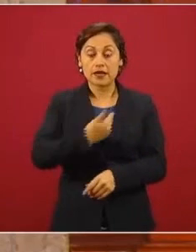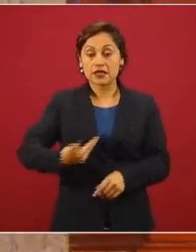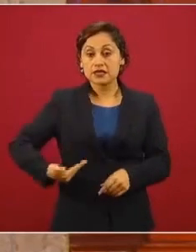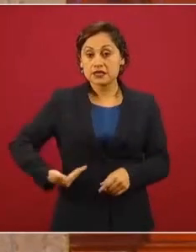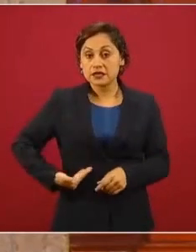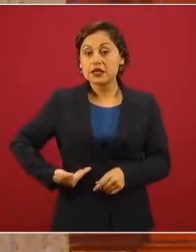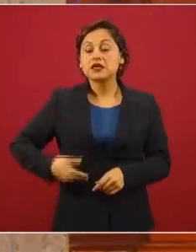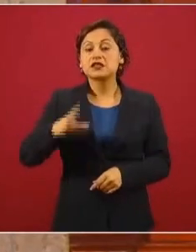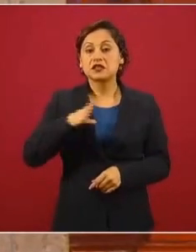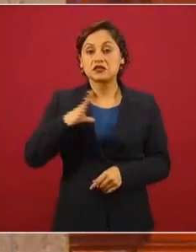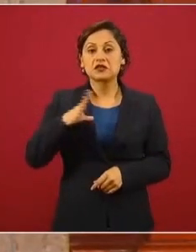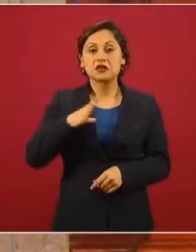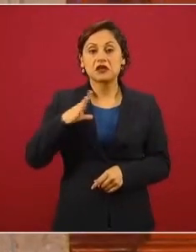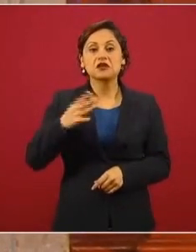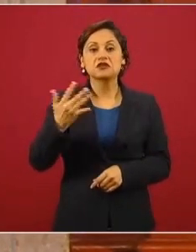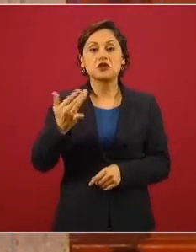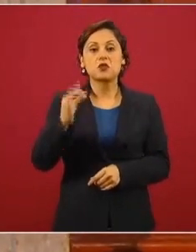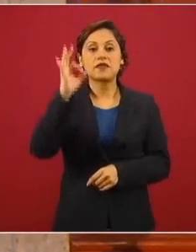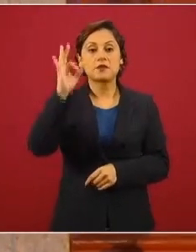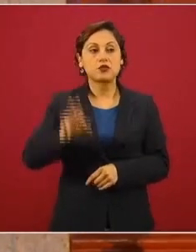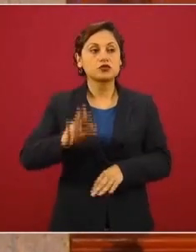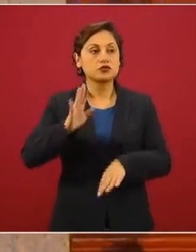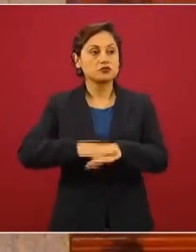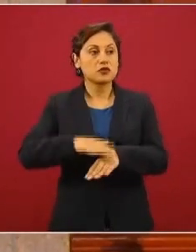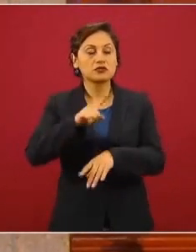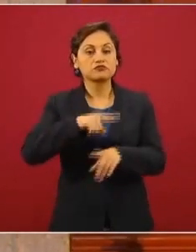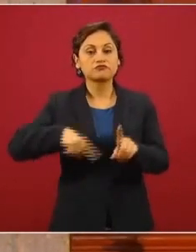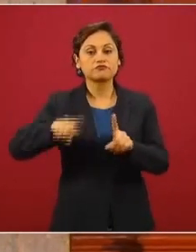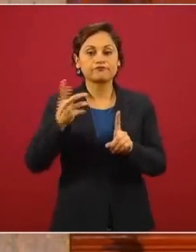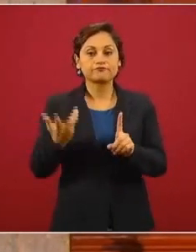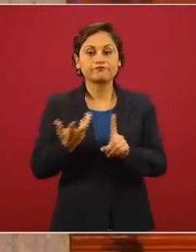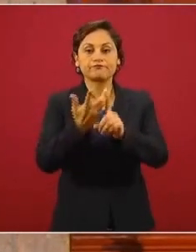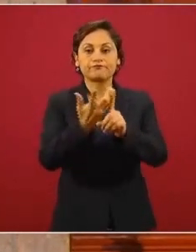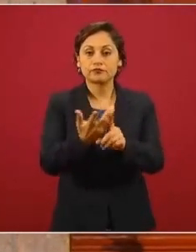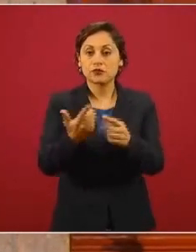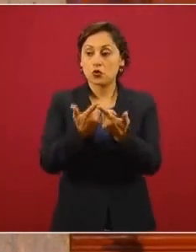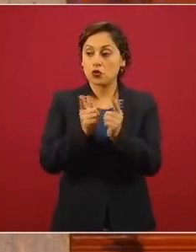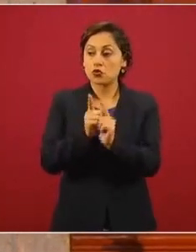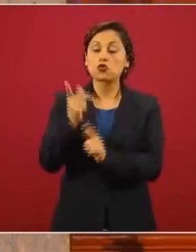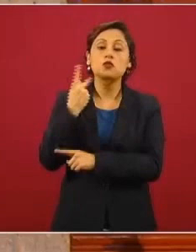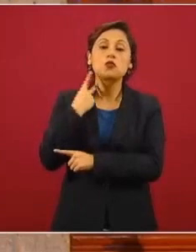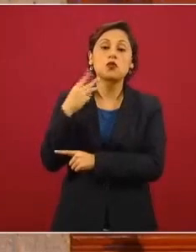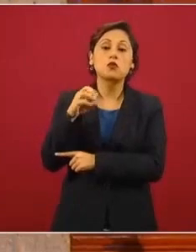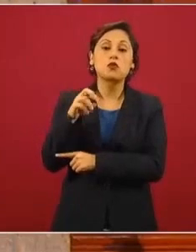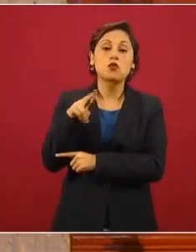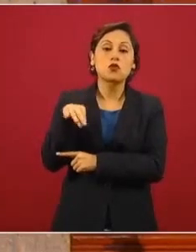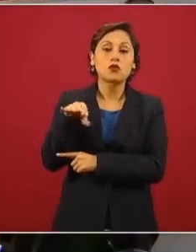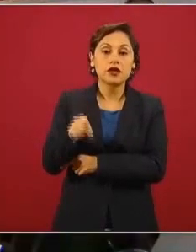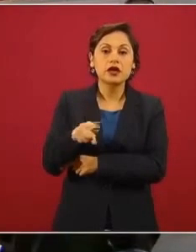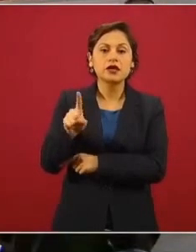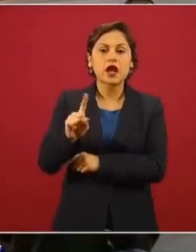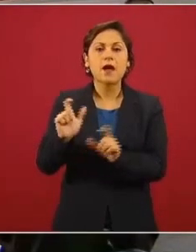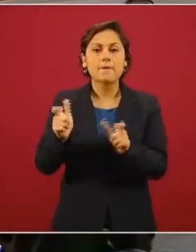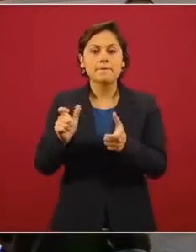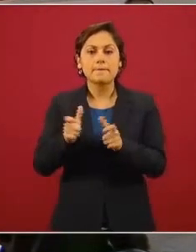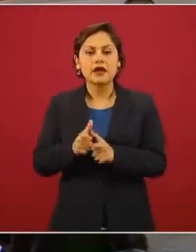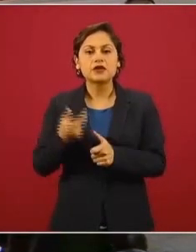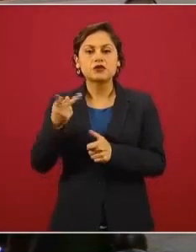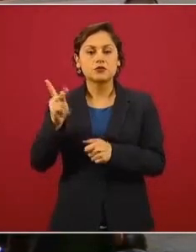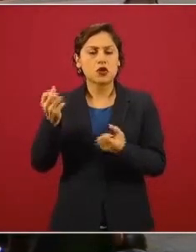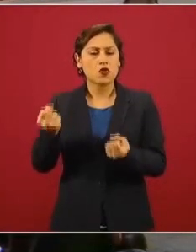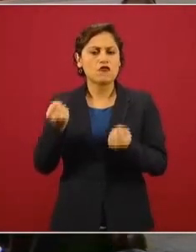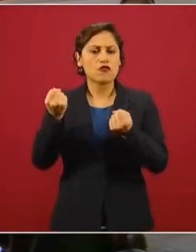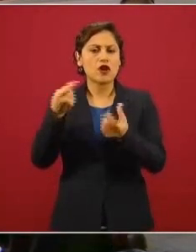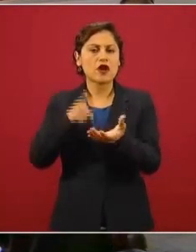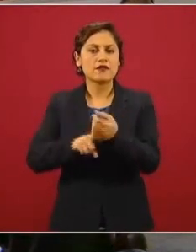arriba del 50 por ciento y Morena, aunque ha perdido terreno, se proyecta como la primera fuerza en la Cámara de Diputados y al menos